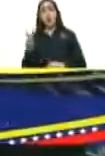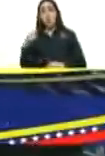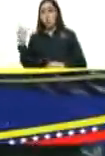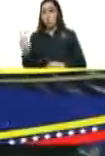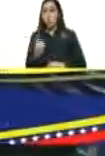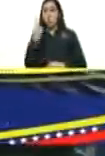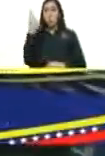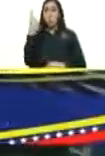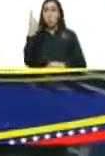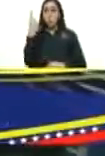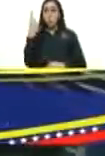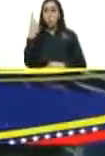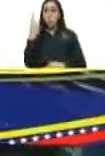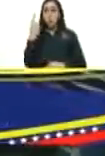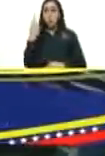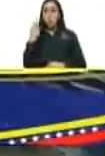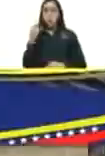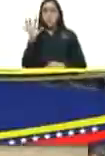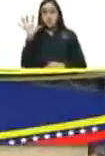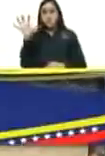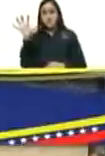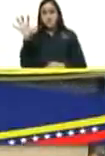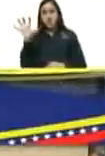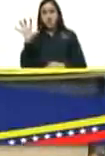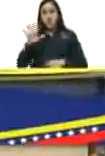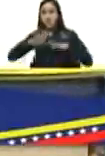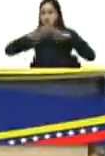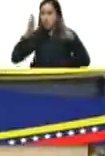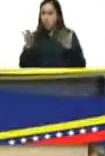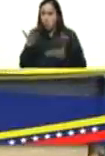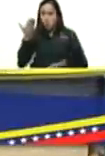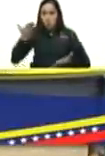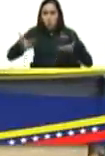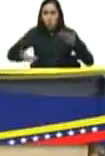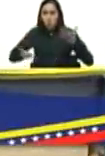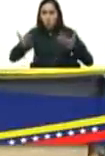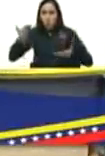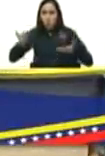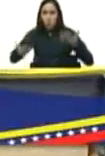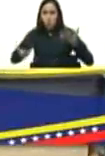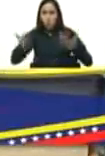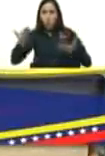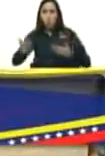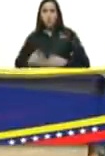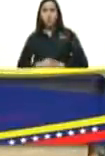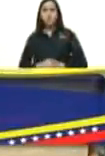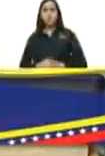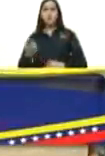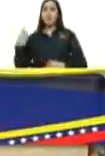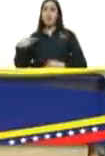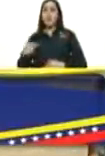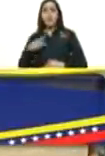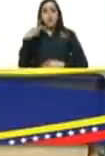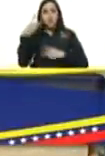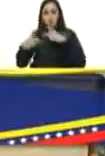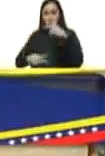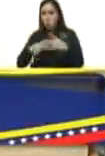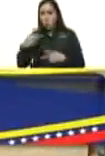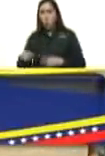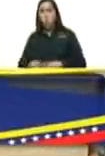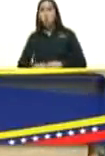es uno de los únicos países del mundo si no el único que tiene procesos de